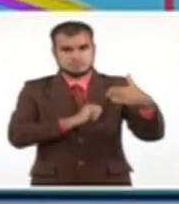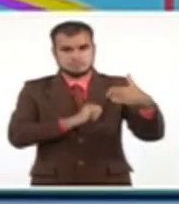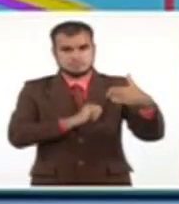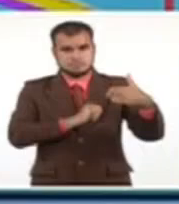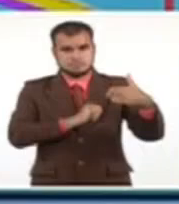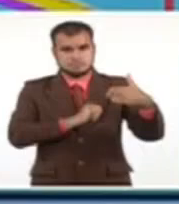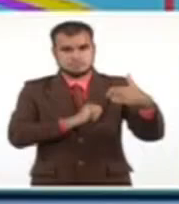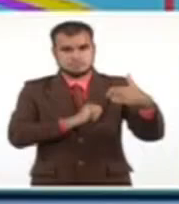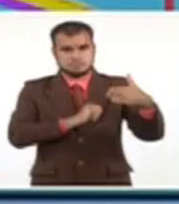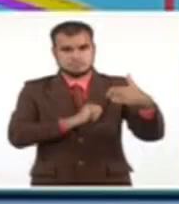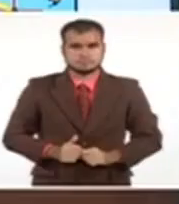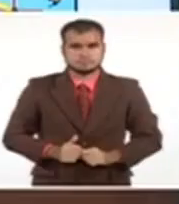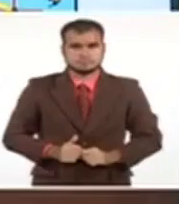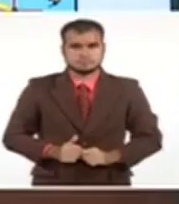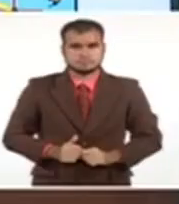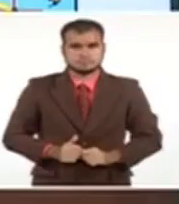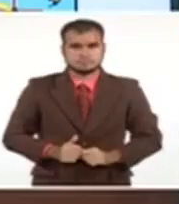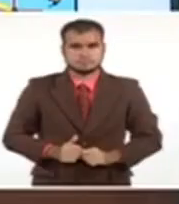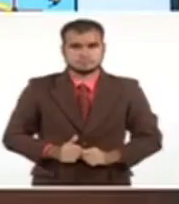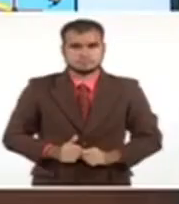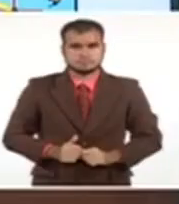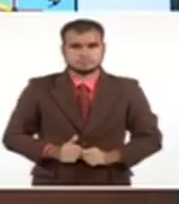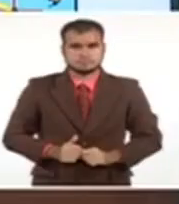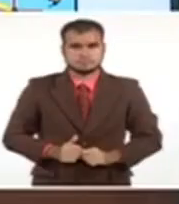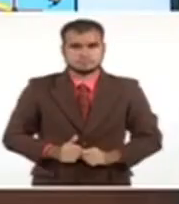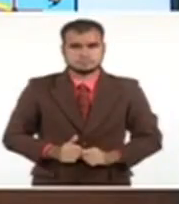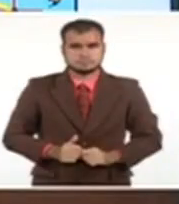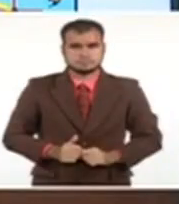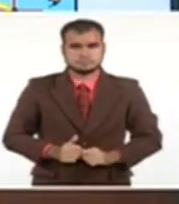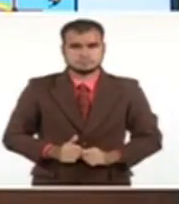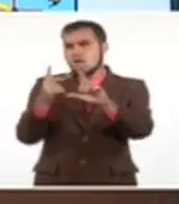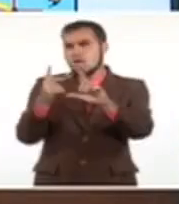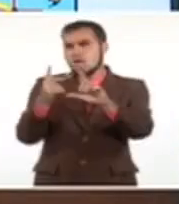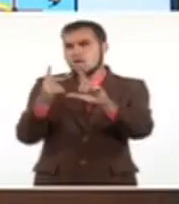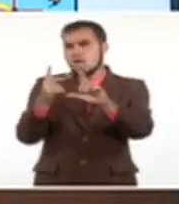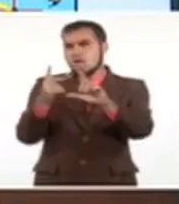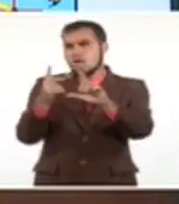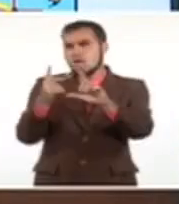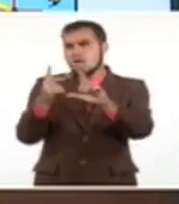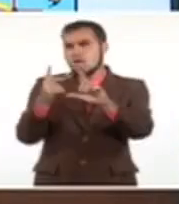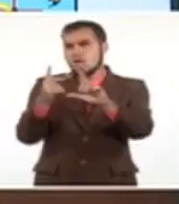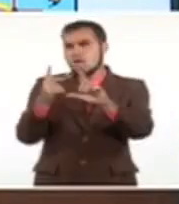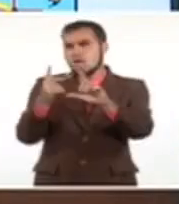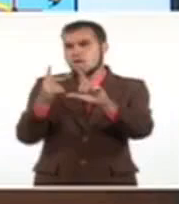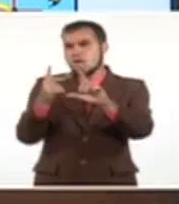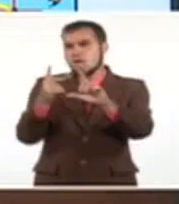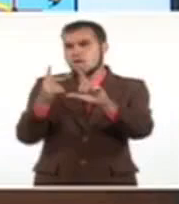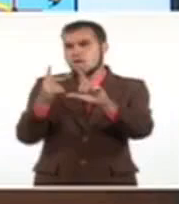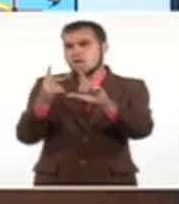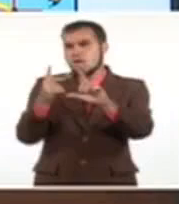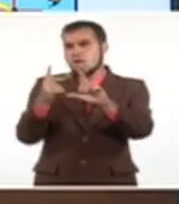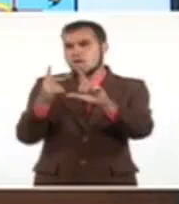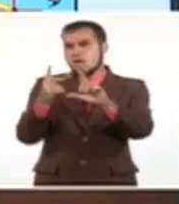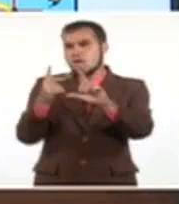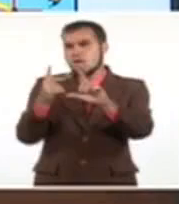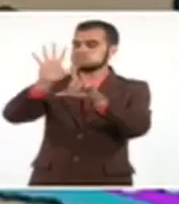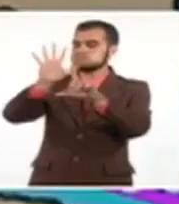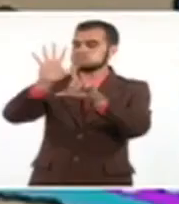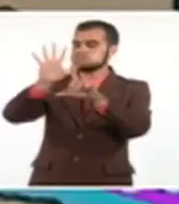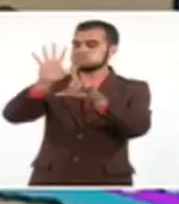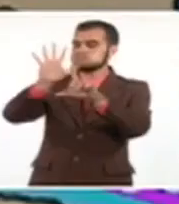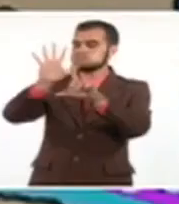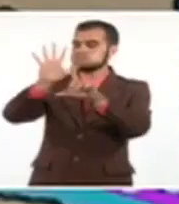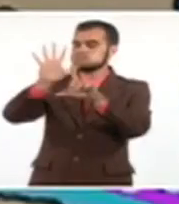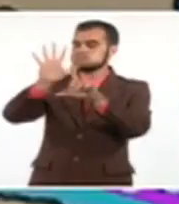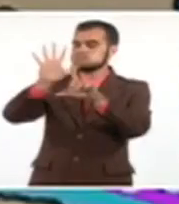liberen un poco más, pero las tendríamos aquí, alrededor de esta área, un poco más extendida nada